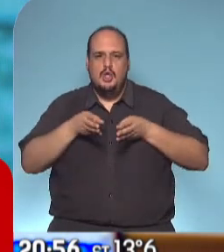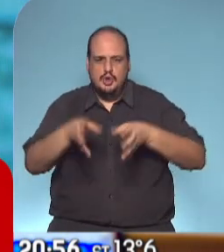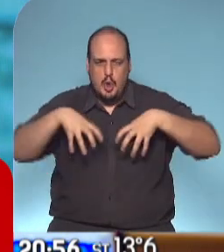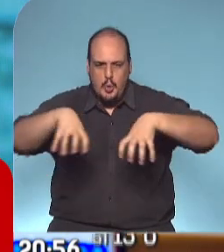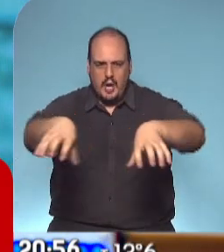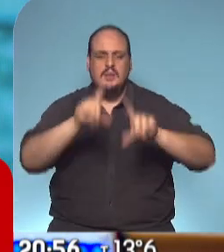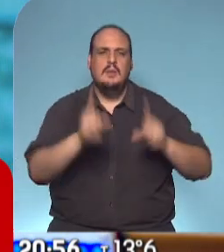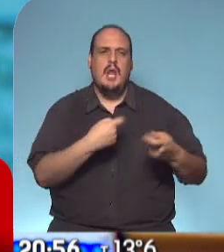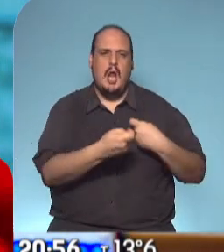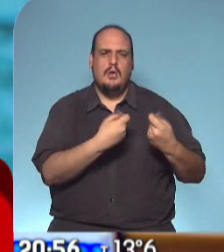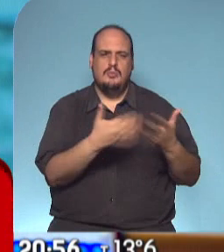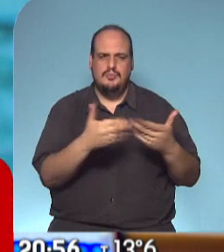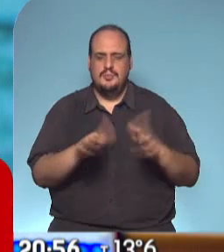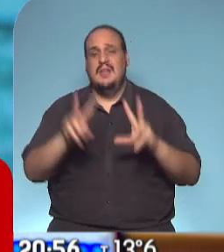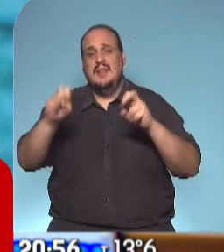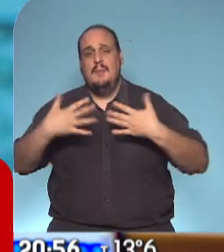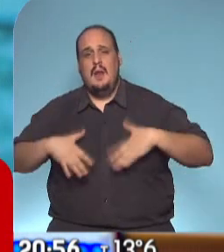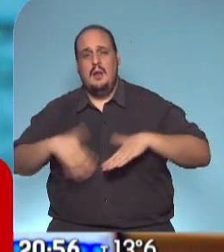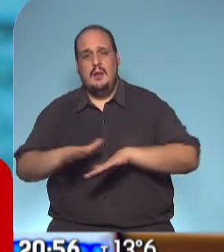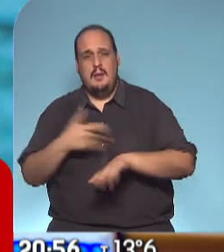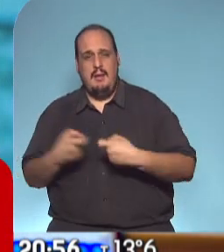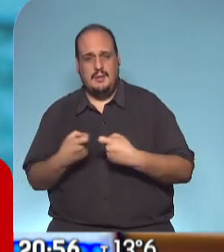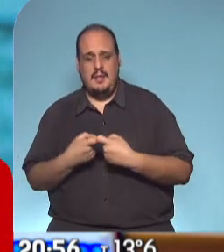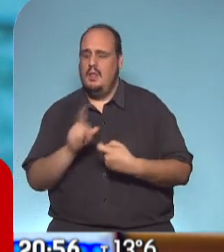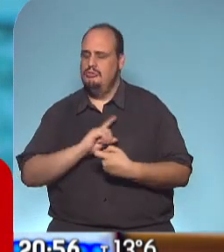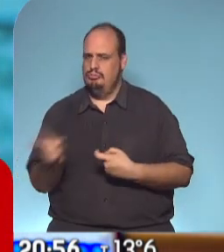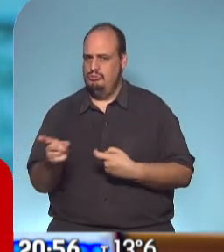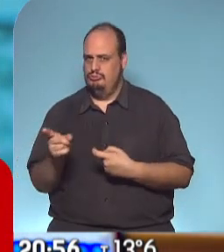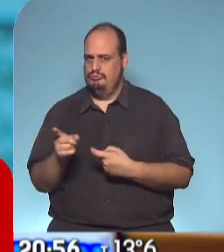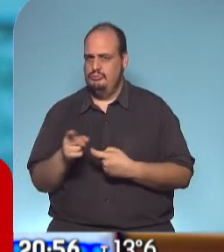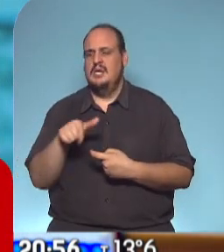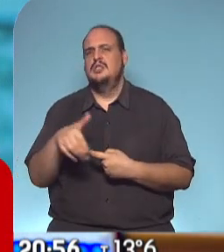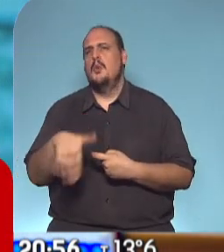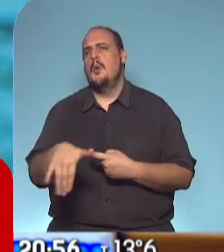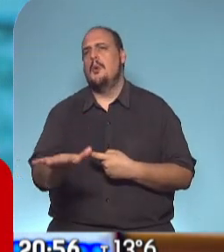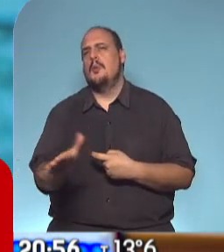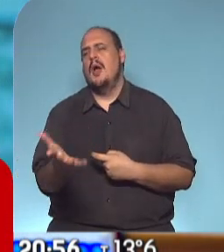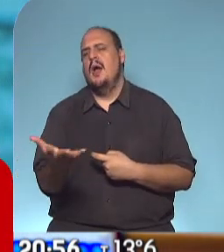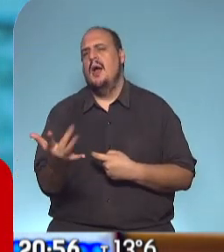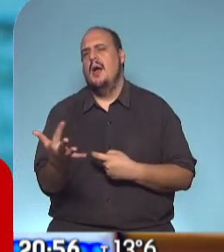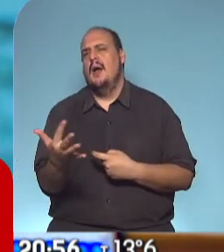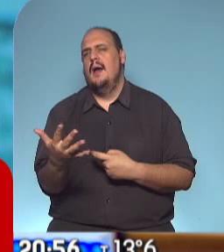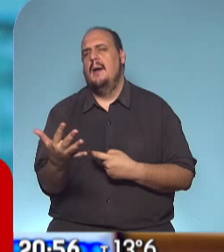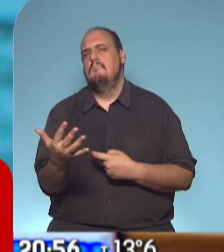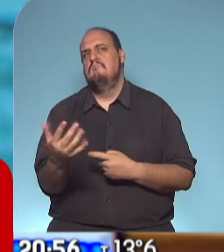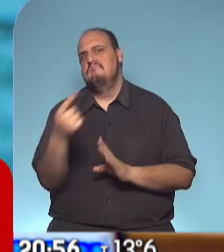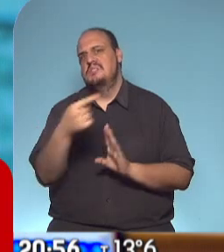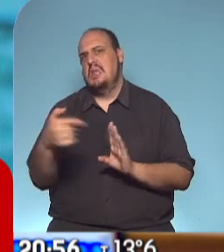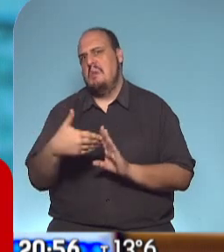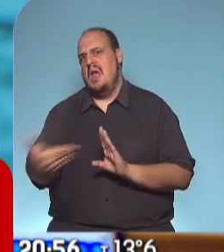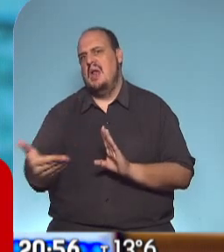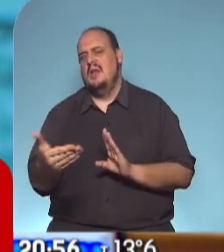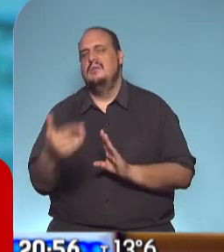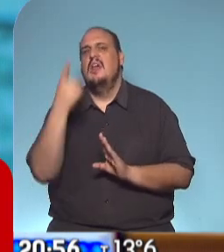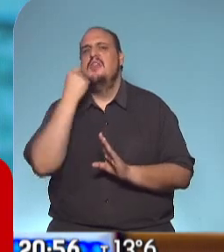pero que no están relacionados al indumentario y calzado. Hay que saber que eso será recién para el transcurso de la semana, qué día